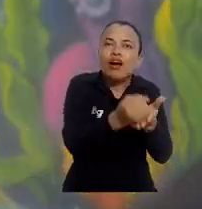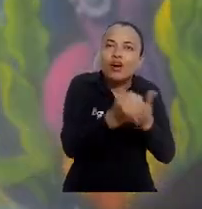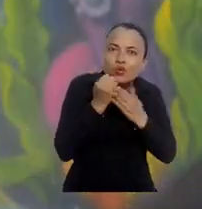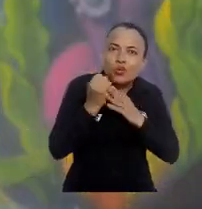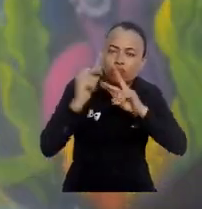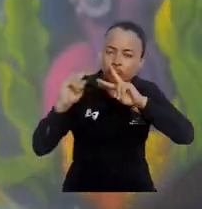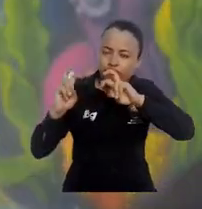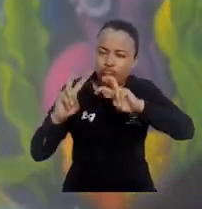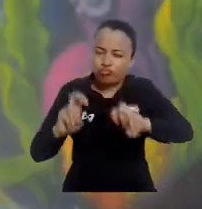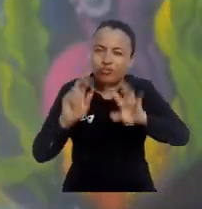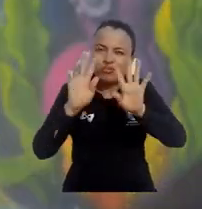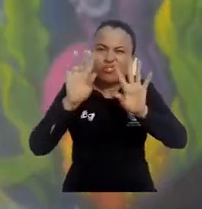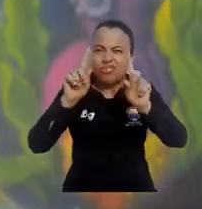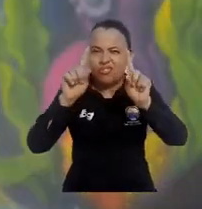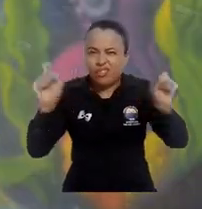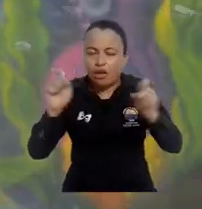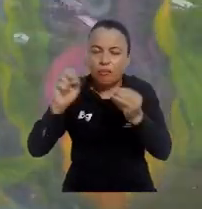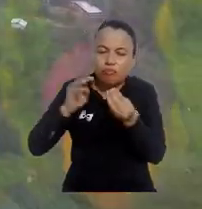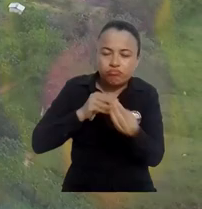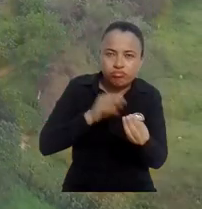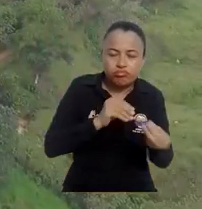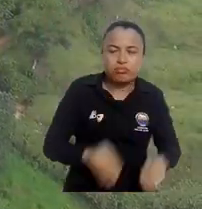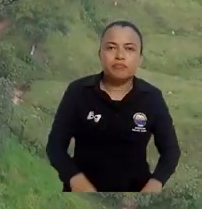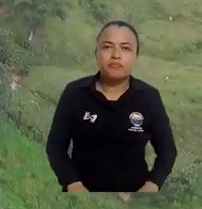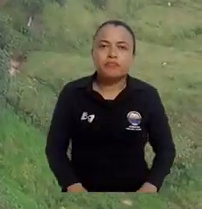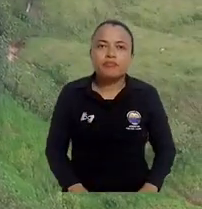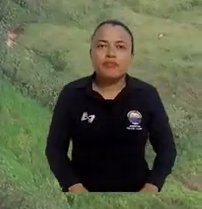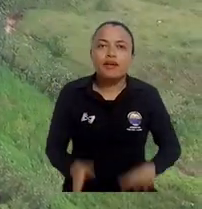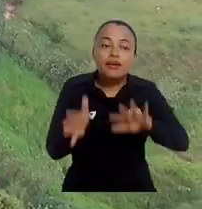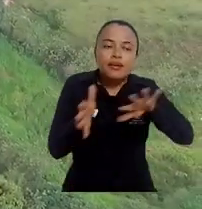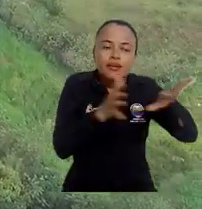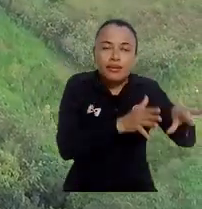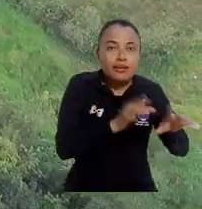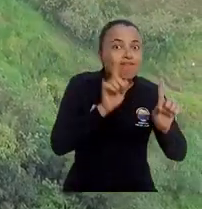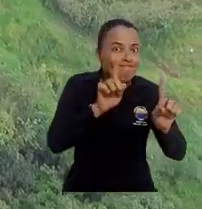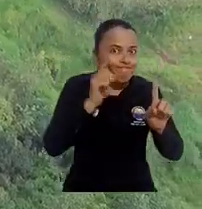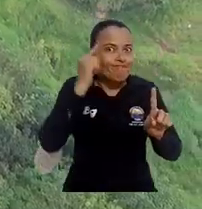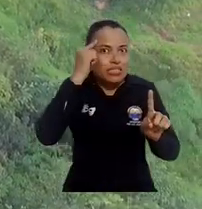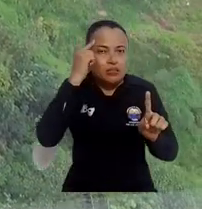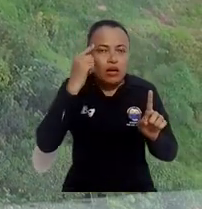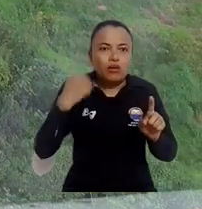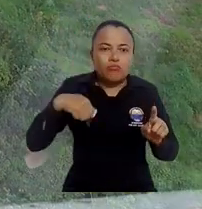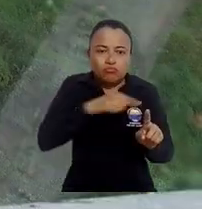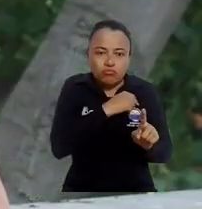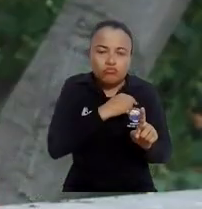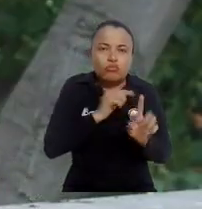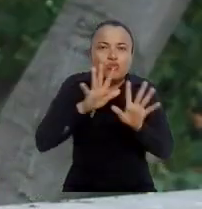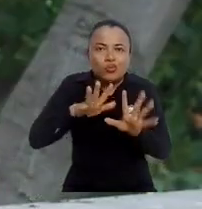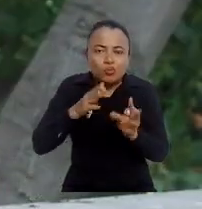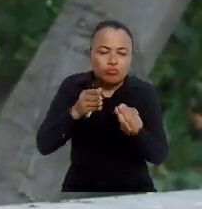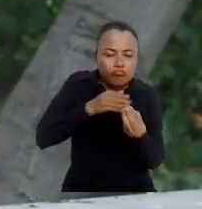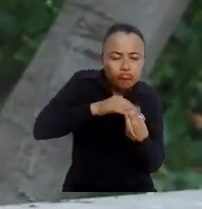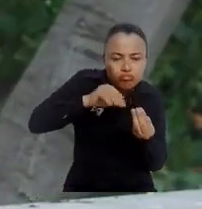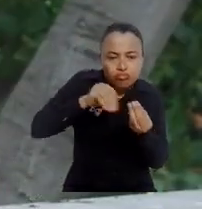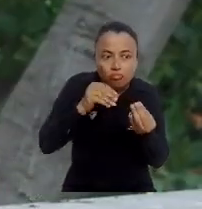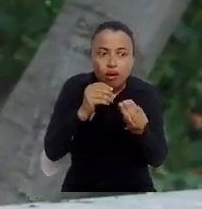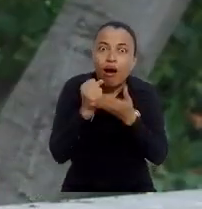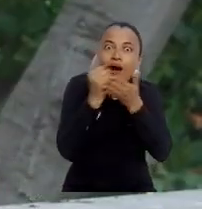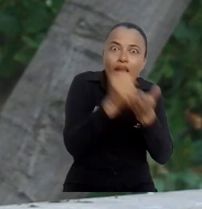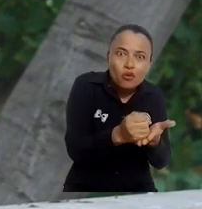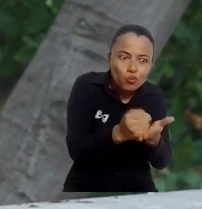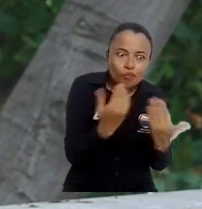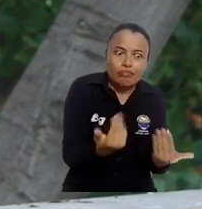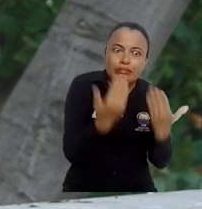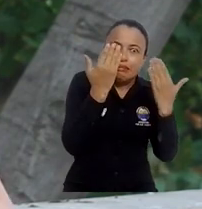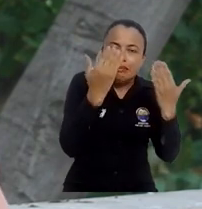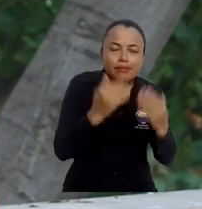importante en el desarrollo de la investigación arqueológica. Estamos destruyendo recursos y nosotros creyendo que estamos